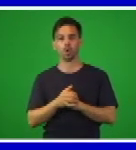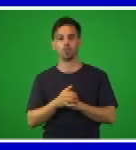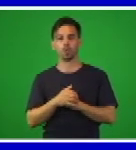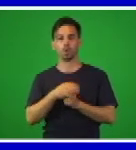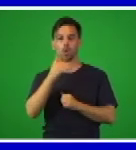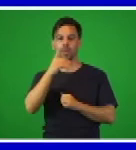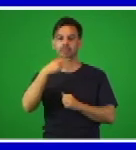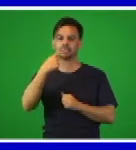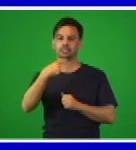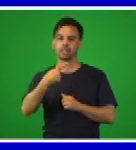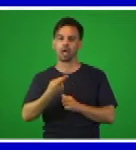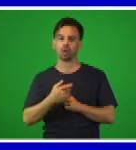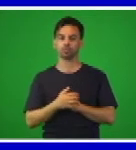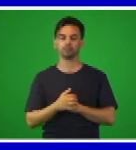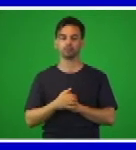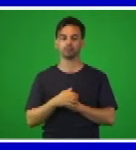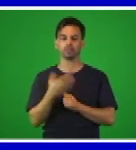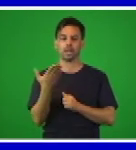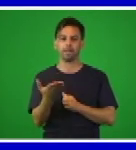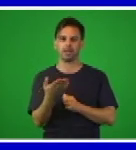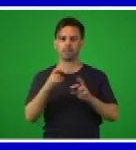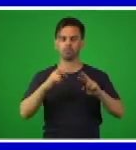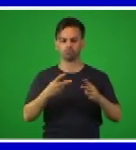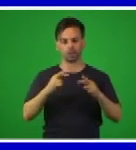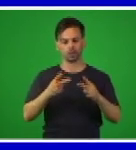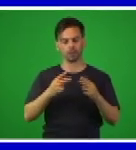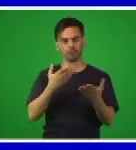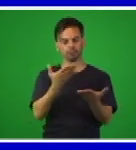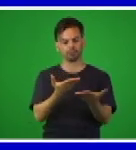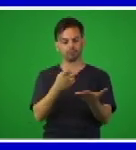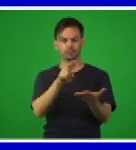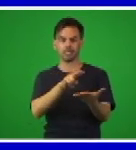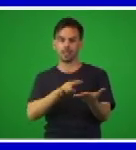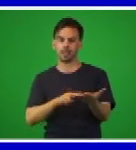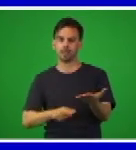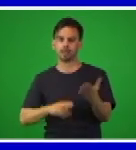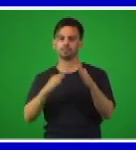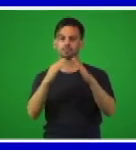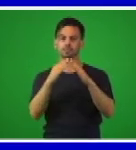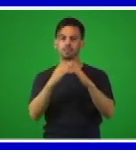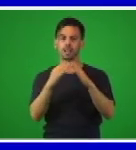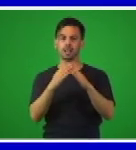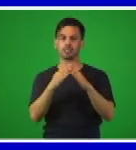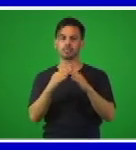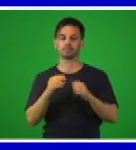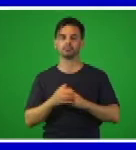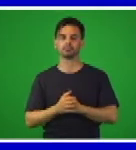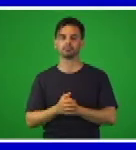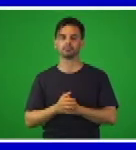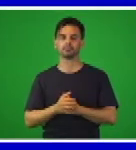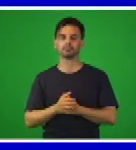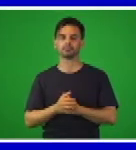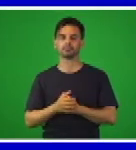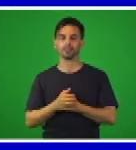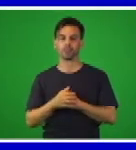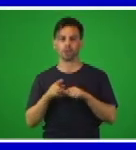como sea necesario. Y en su casa, que van a estar realizando estas actividades y están acompañados también de familiares, puedan